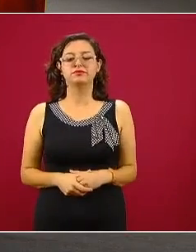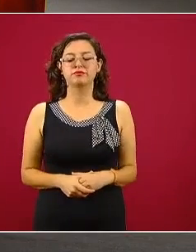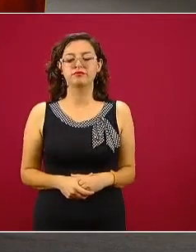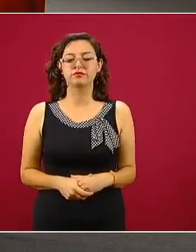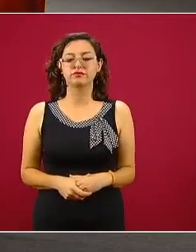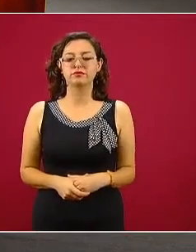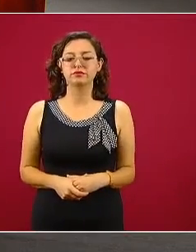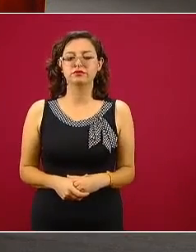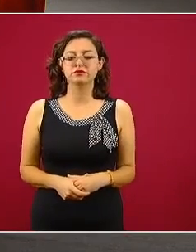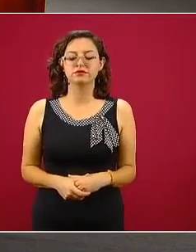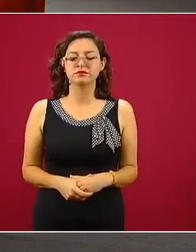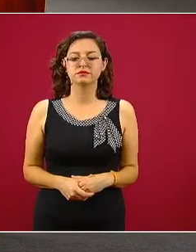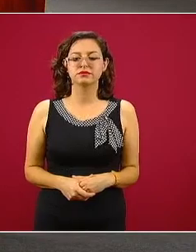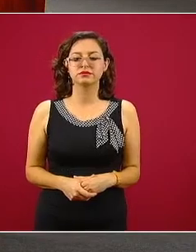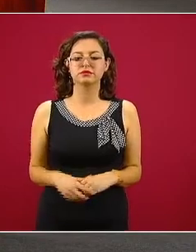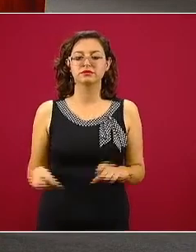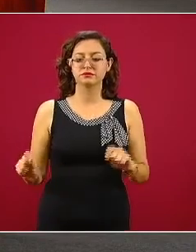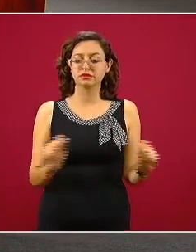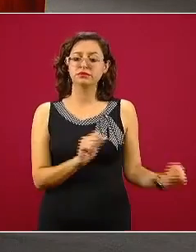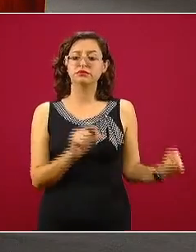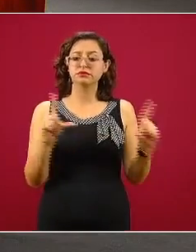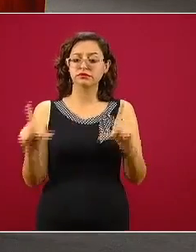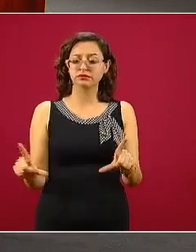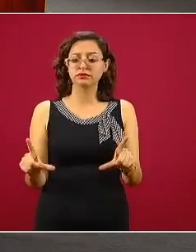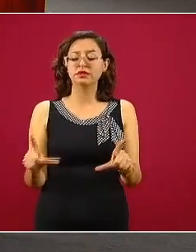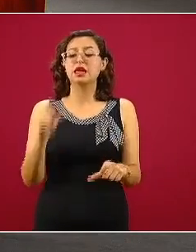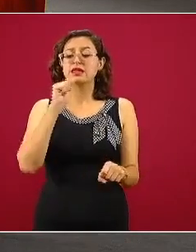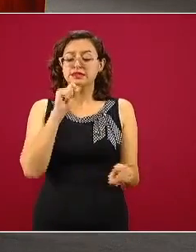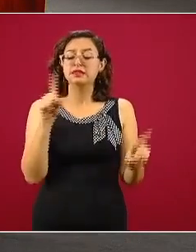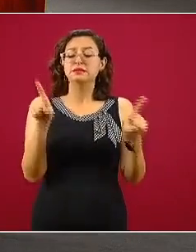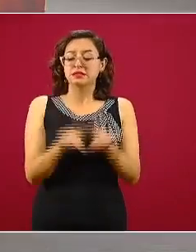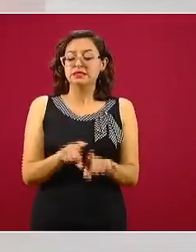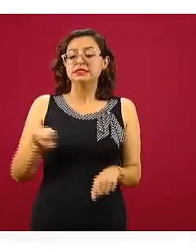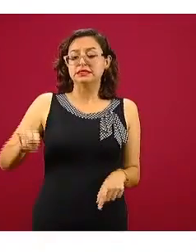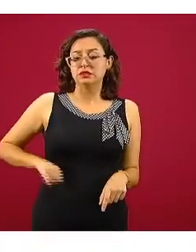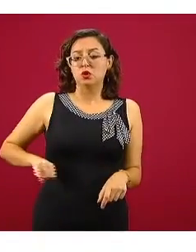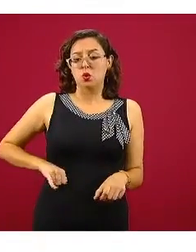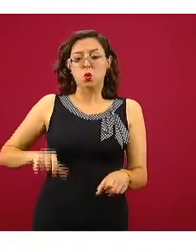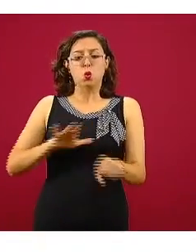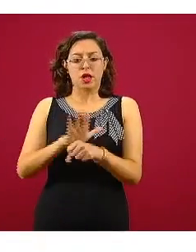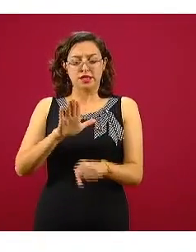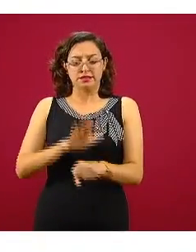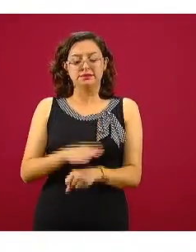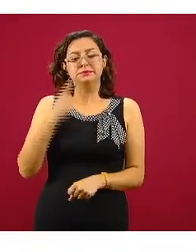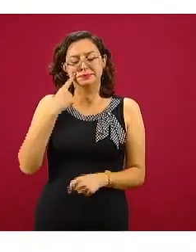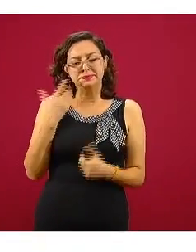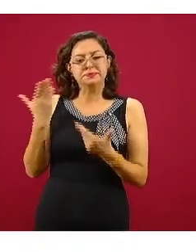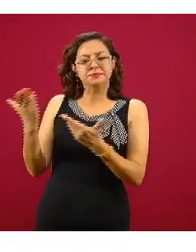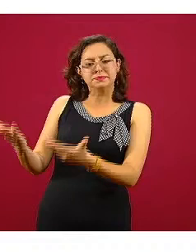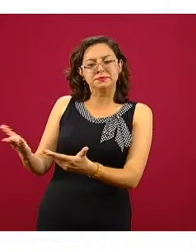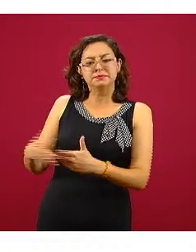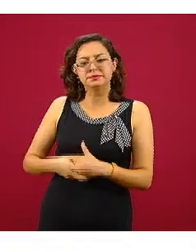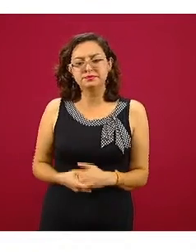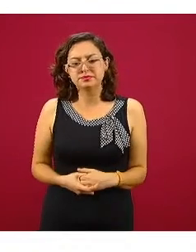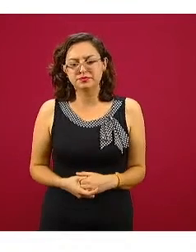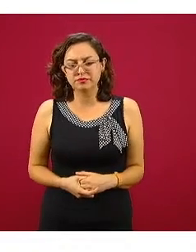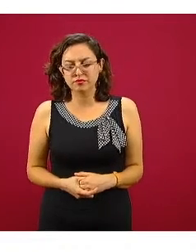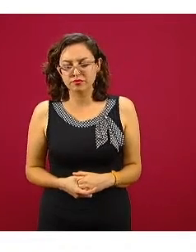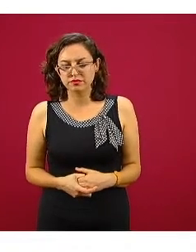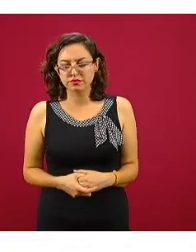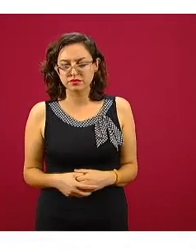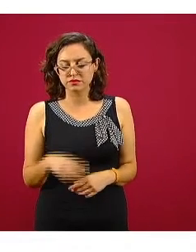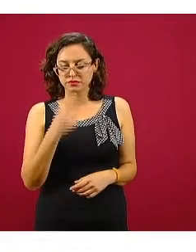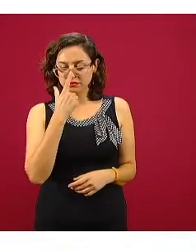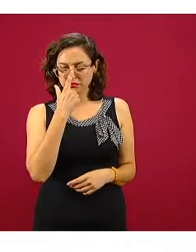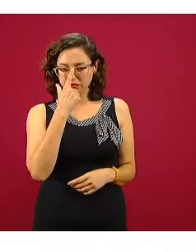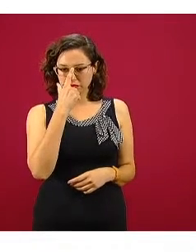Este es el otro elemento que también es de interés, que es la letalidad de acuerdo a la condición clínica de los